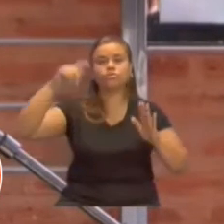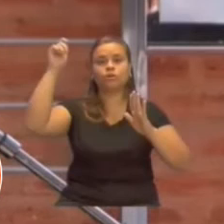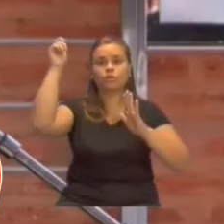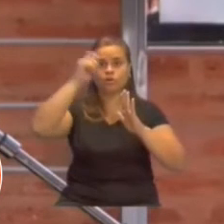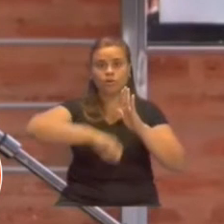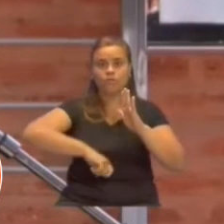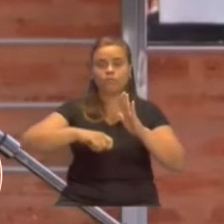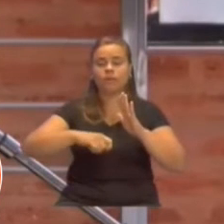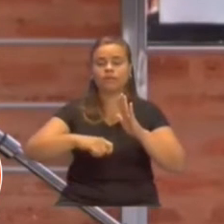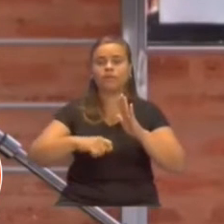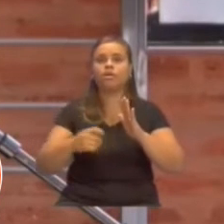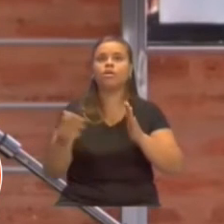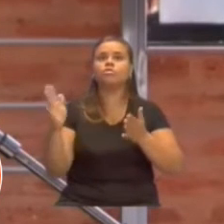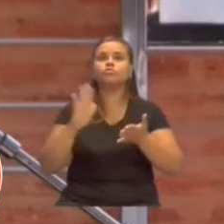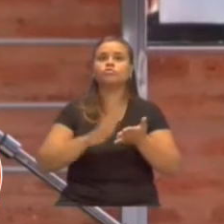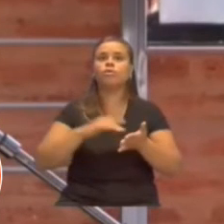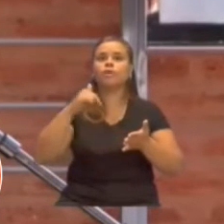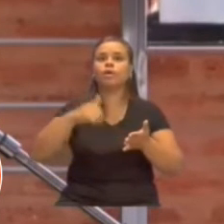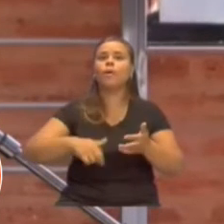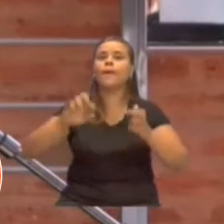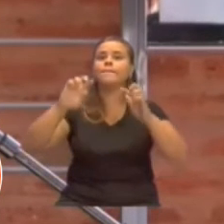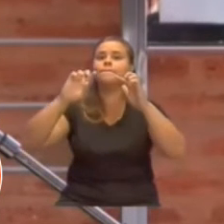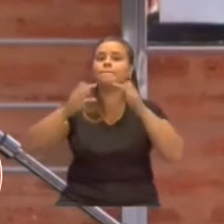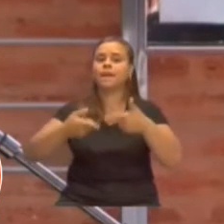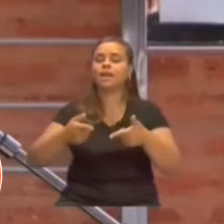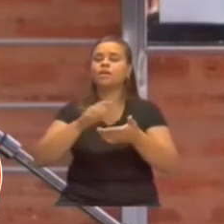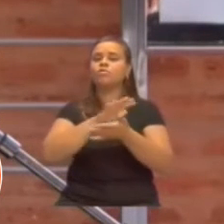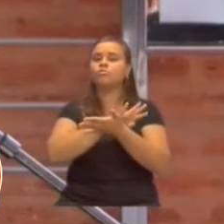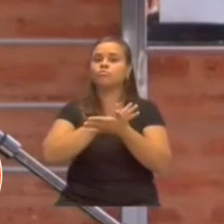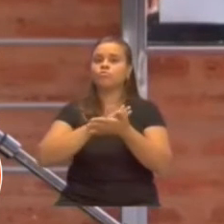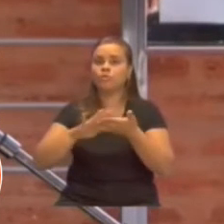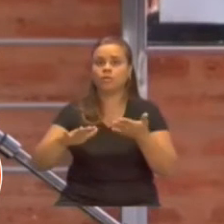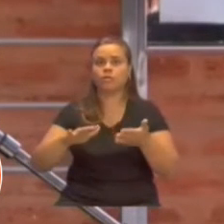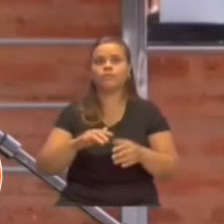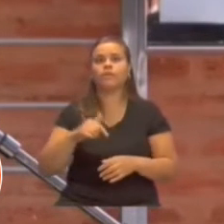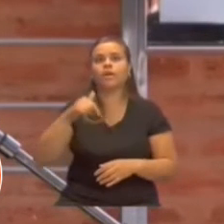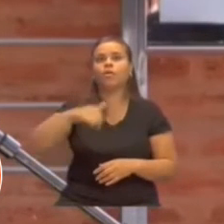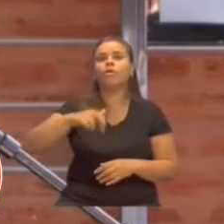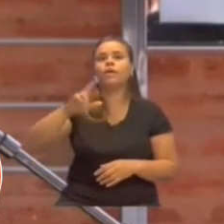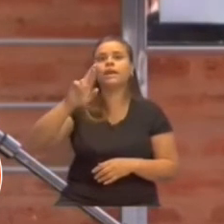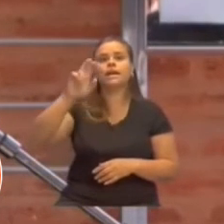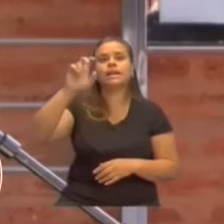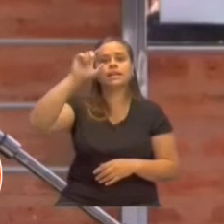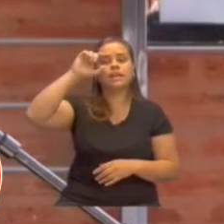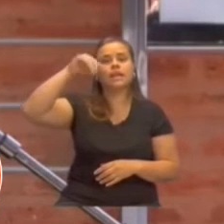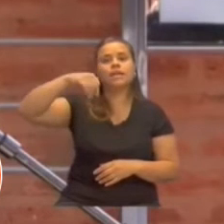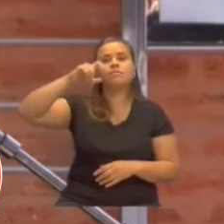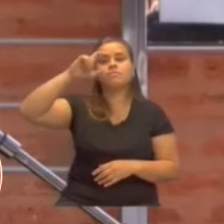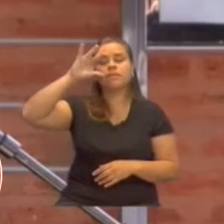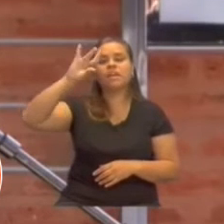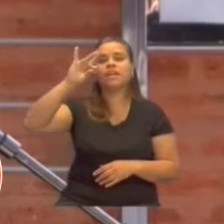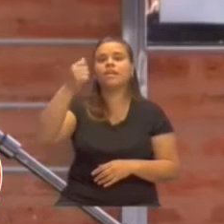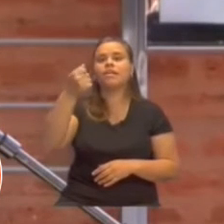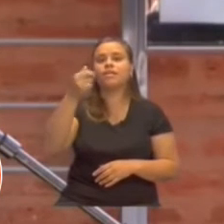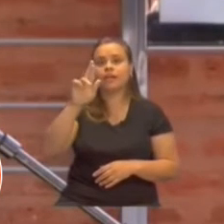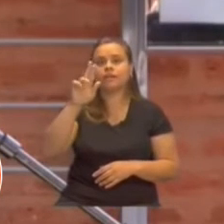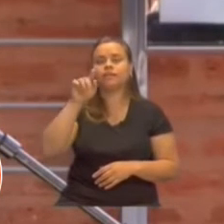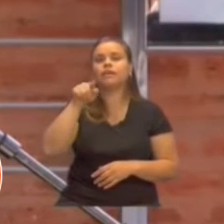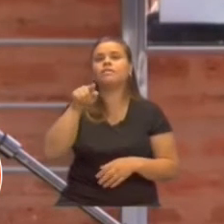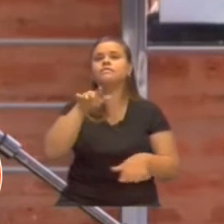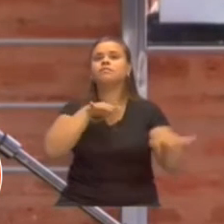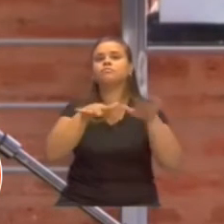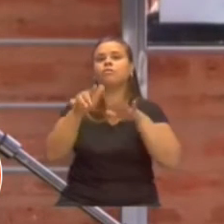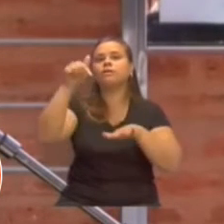del plan remediar, que se llama Plan Medicar, 75 medicamentos y una inversión de mil millones de pesos. Eso es muy